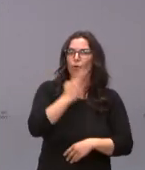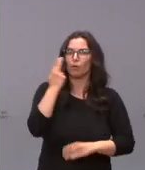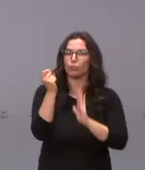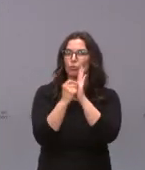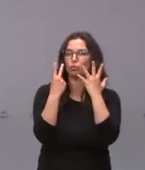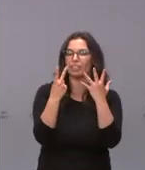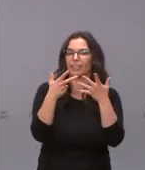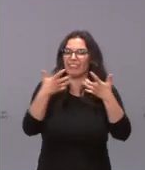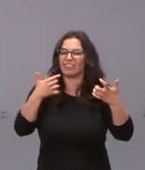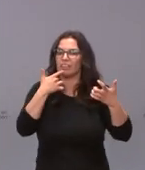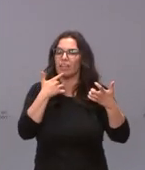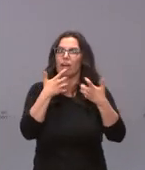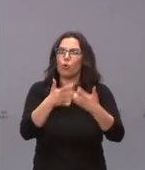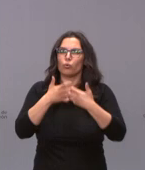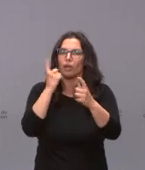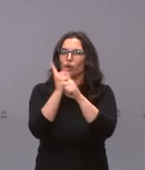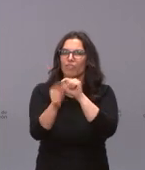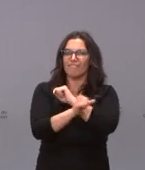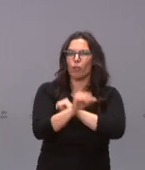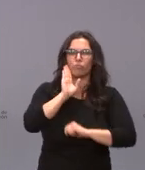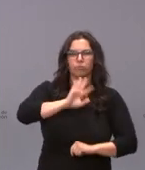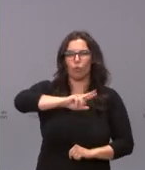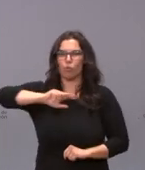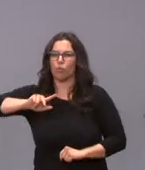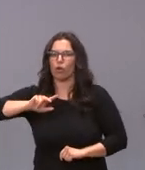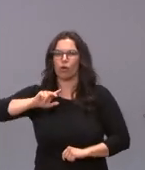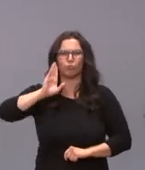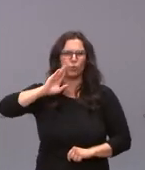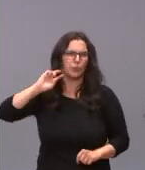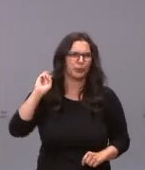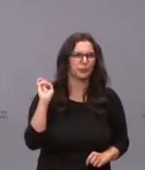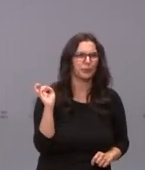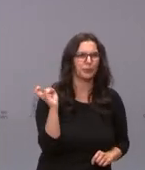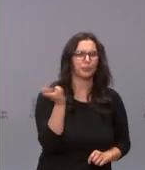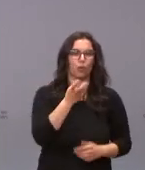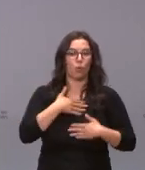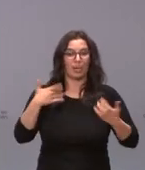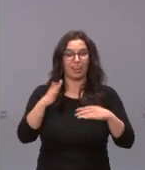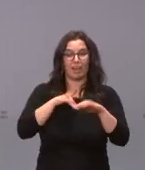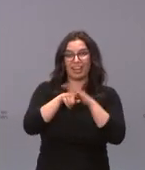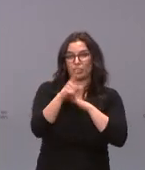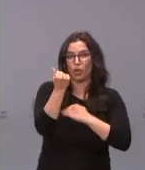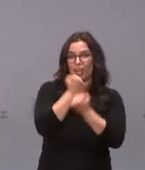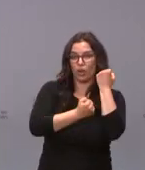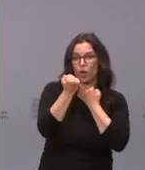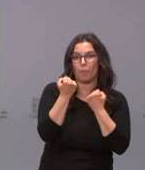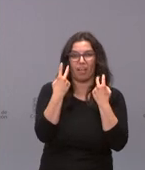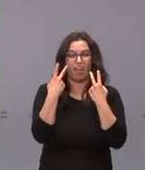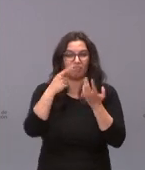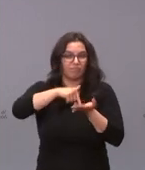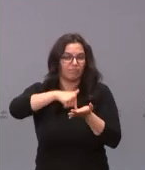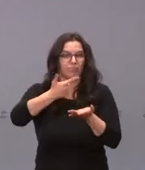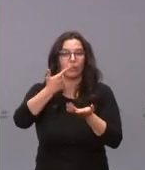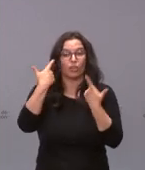a luchar contra el fraude, la corrupción y cualquier otra actividad ilegal que tenga relación con la gestión económica, financiera y contable del sector